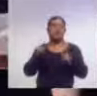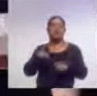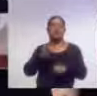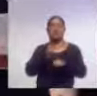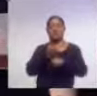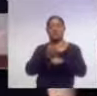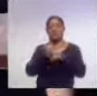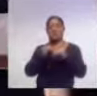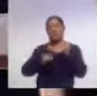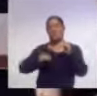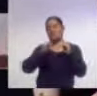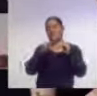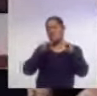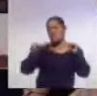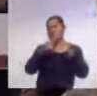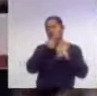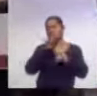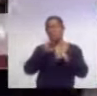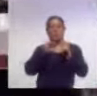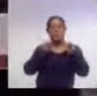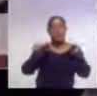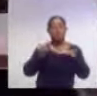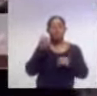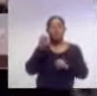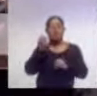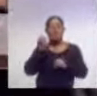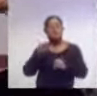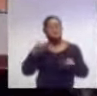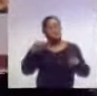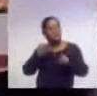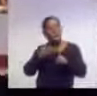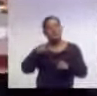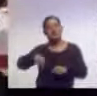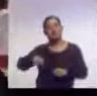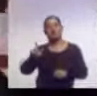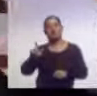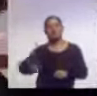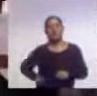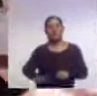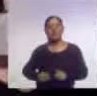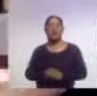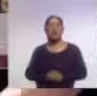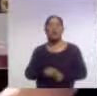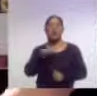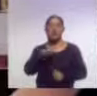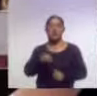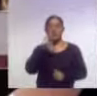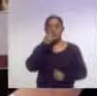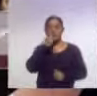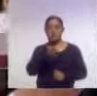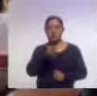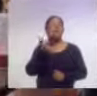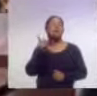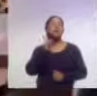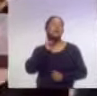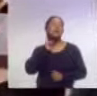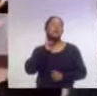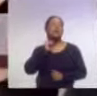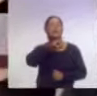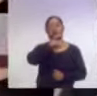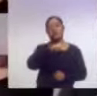es el propósito del funcionamiento del gobierno. En este evento, Mario, auditorio, comentarles que el procurador José Antonio Akiaguas